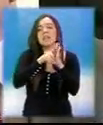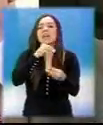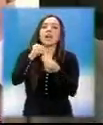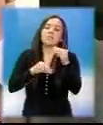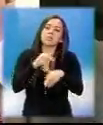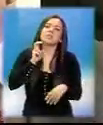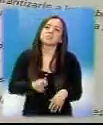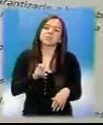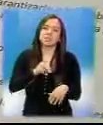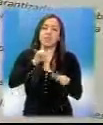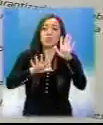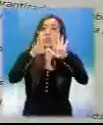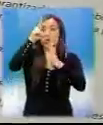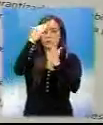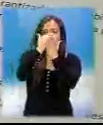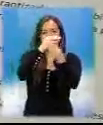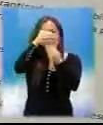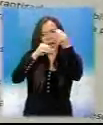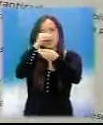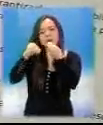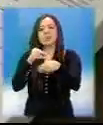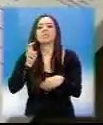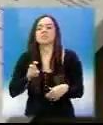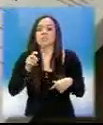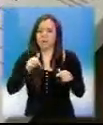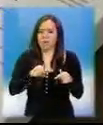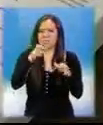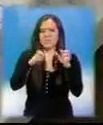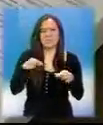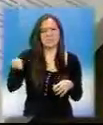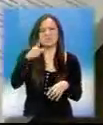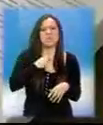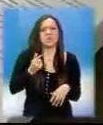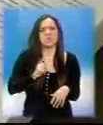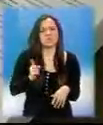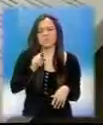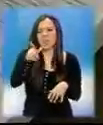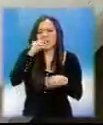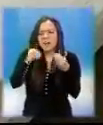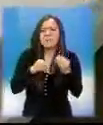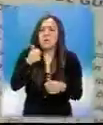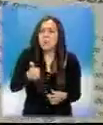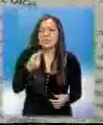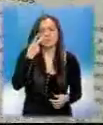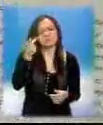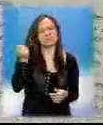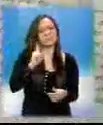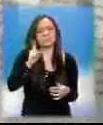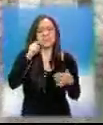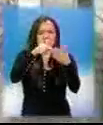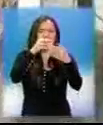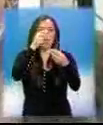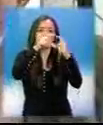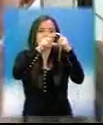artículos el Congreso llevó a la reforma 57, sin la posibilidad de explicar a la población de qué trataba cada artículo.